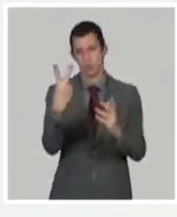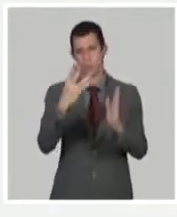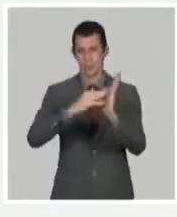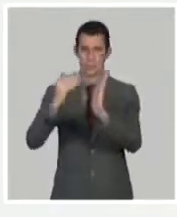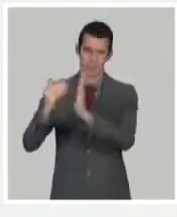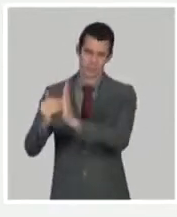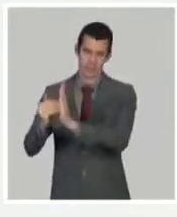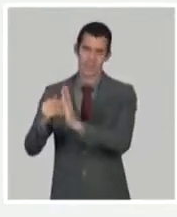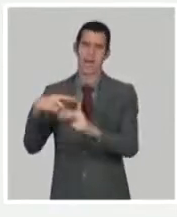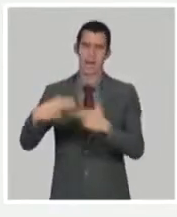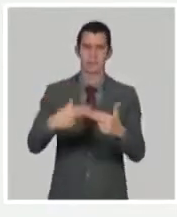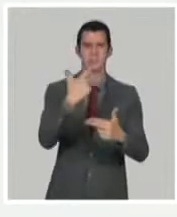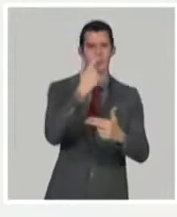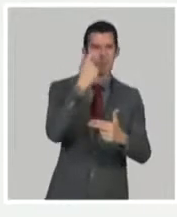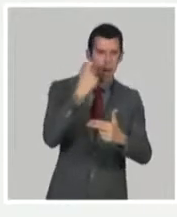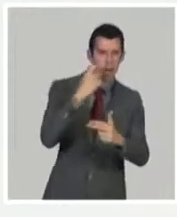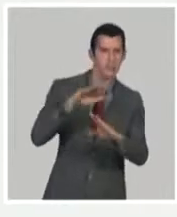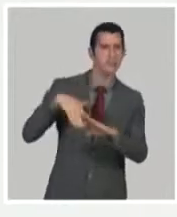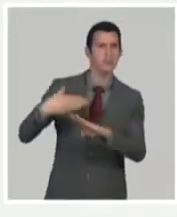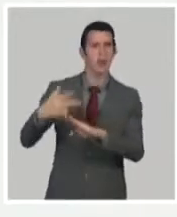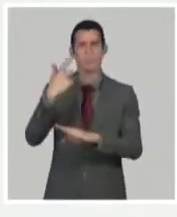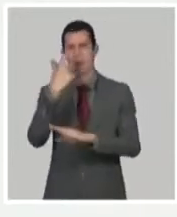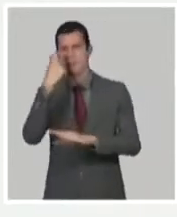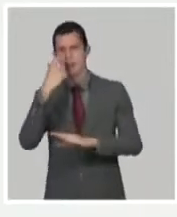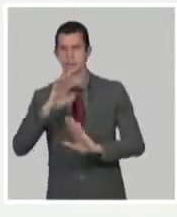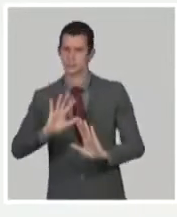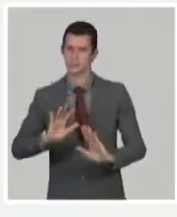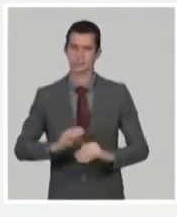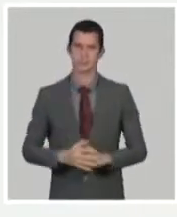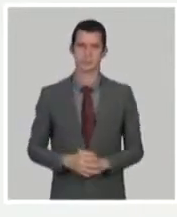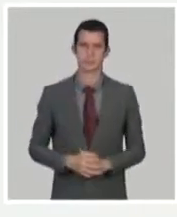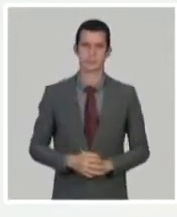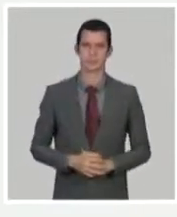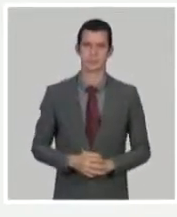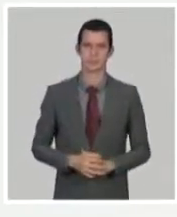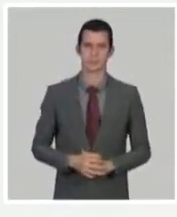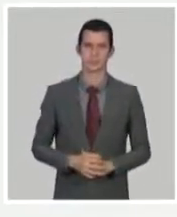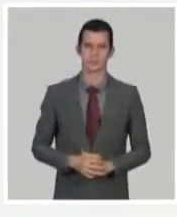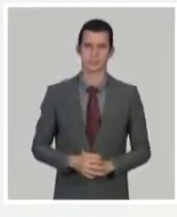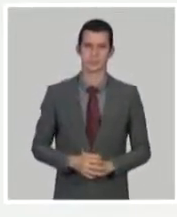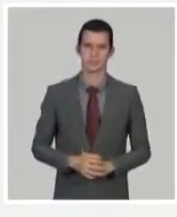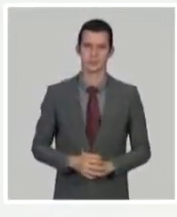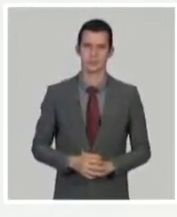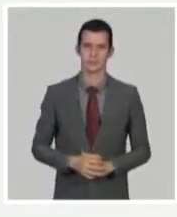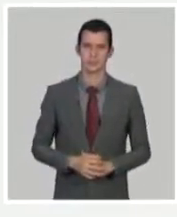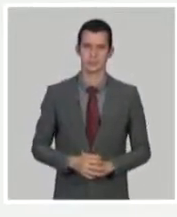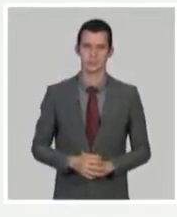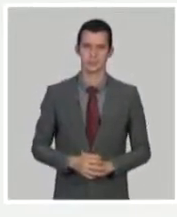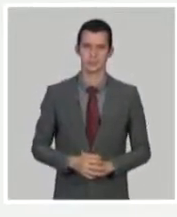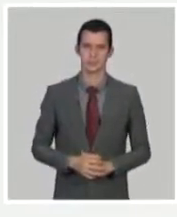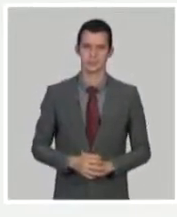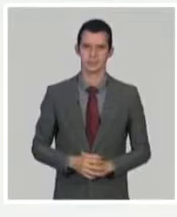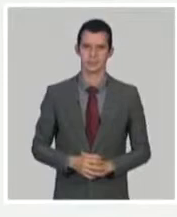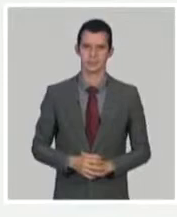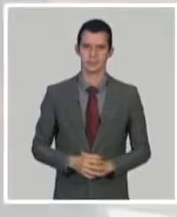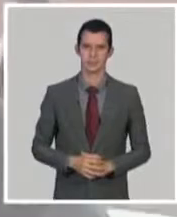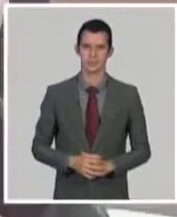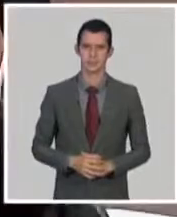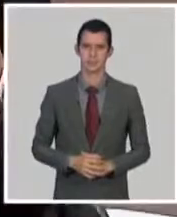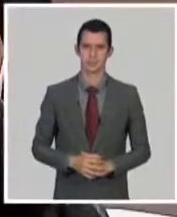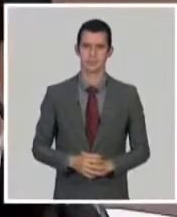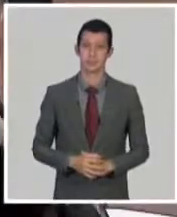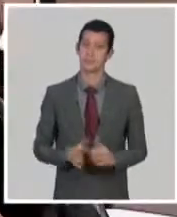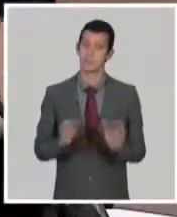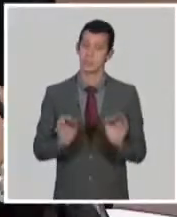pasando con la capacidad de inducción de una respuesta inmune específica con nuestro candidato a vacunar. Y en tiempos de pandemia, una intervención